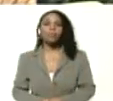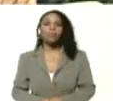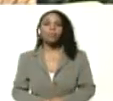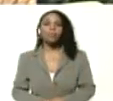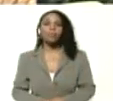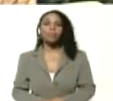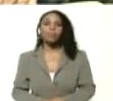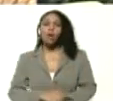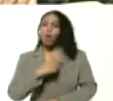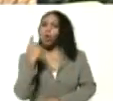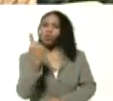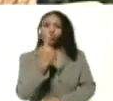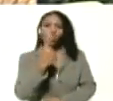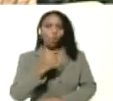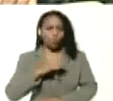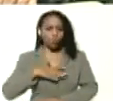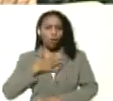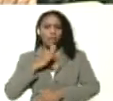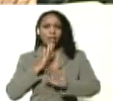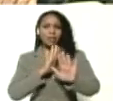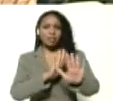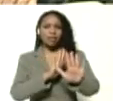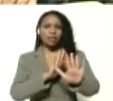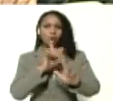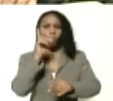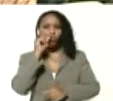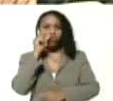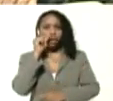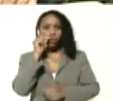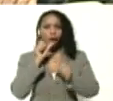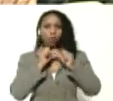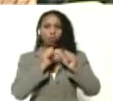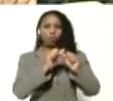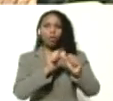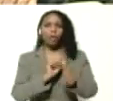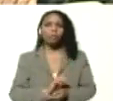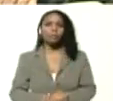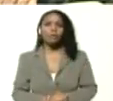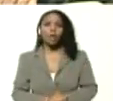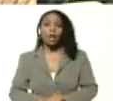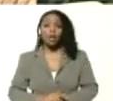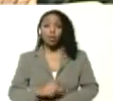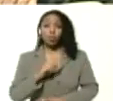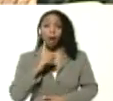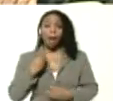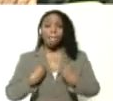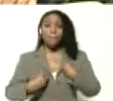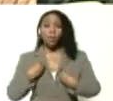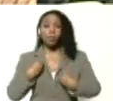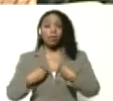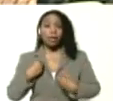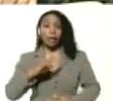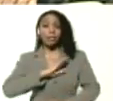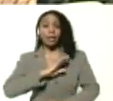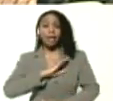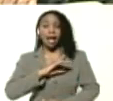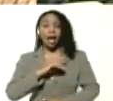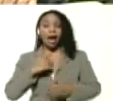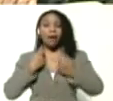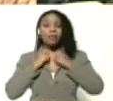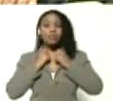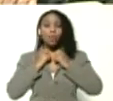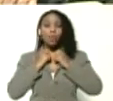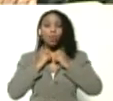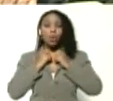solo es posible garantizarle a los muchachos la continuidad, pero una de las preocupaciones que teníamos, Aristóbulo, que lo hablamos,